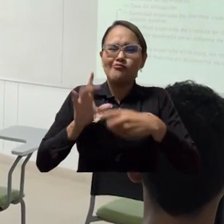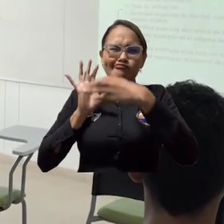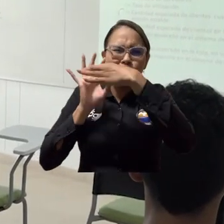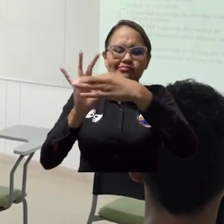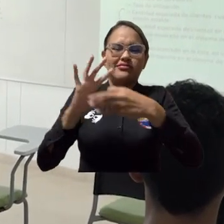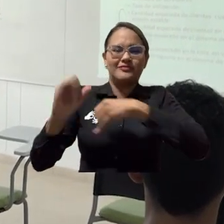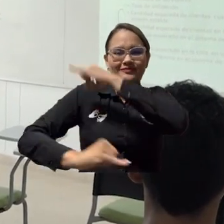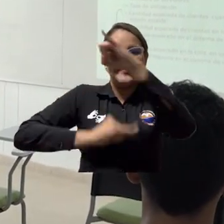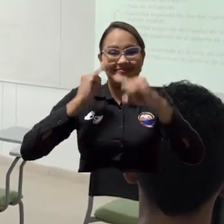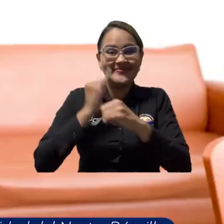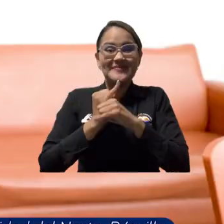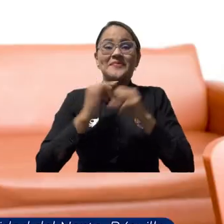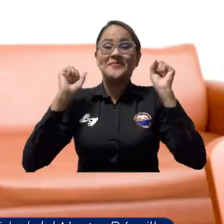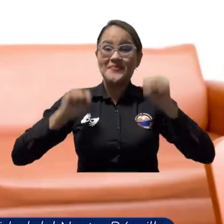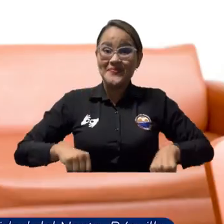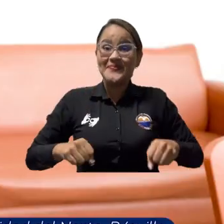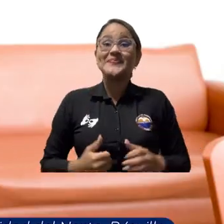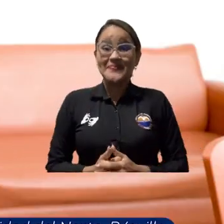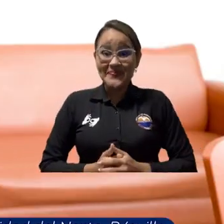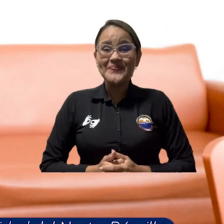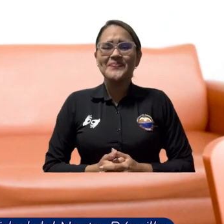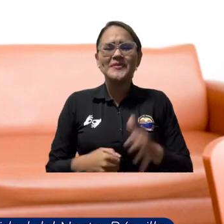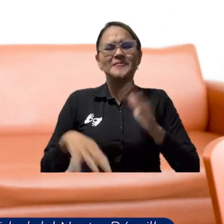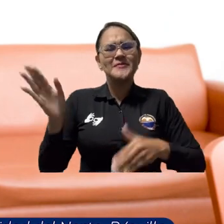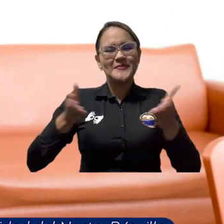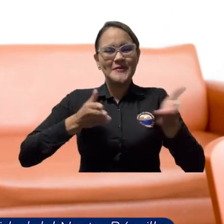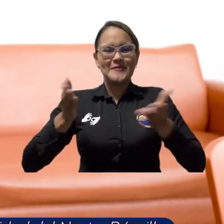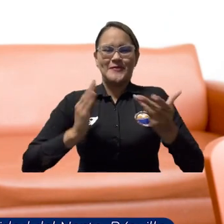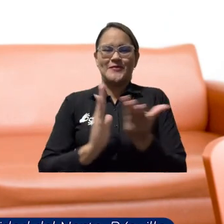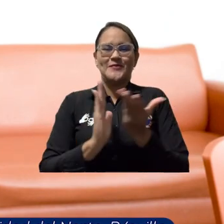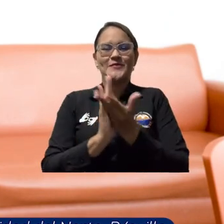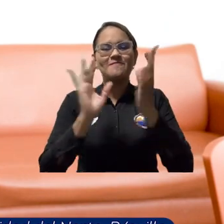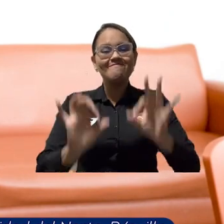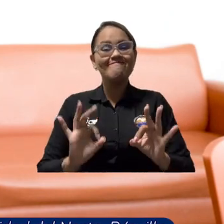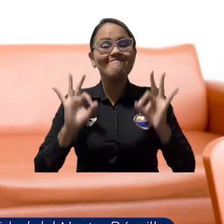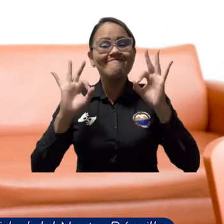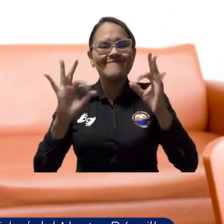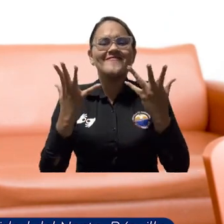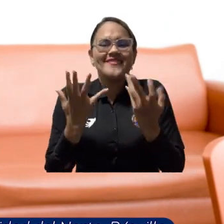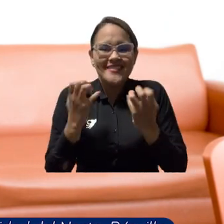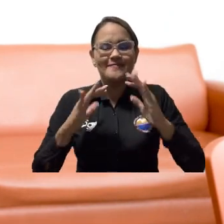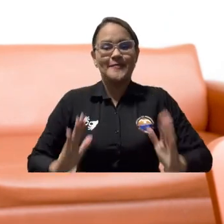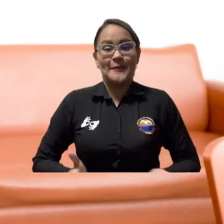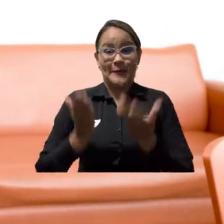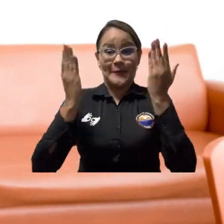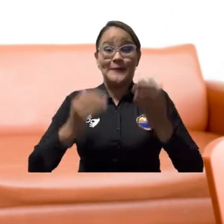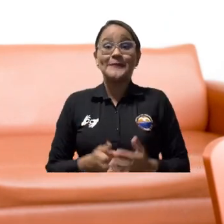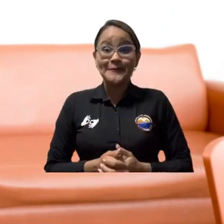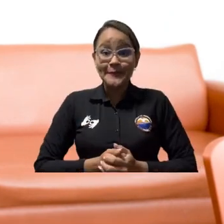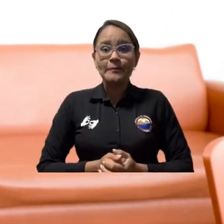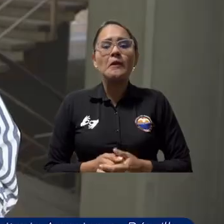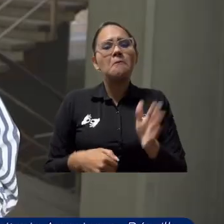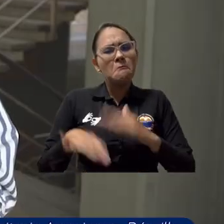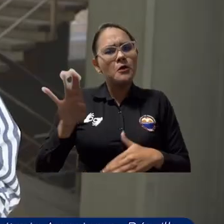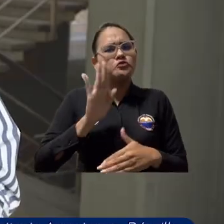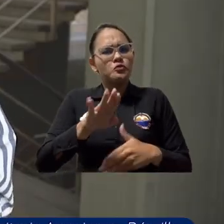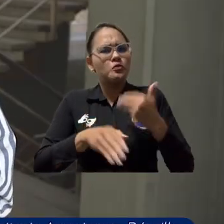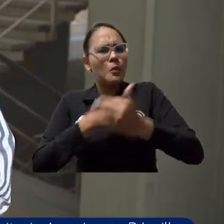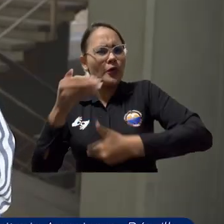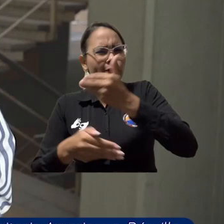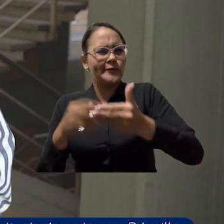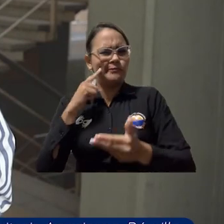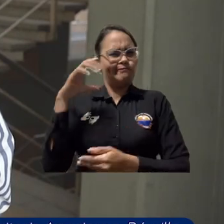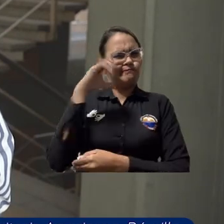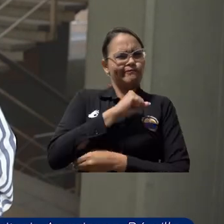interés último es mejorar la calidad de ese servicio educativo que nosotros estamos prestando acá en la región. Ver qué